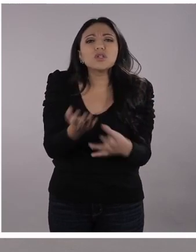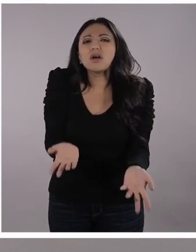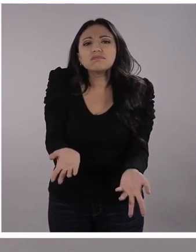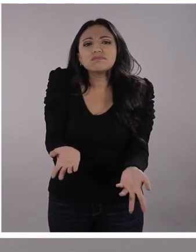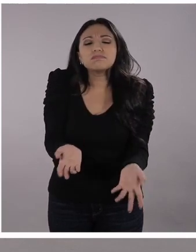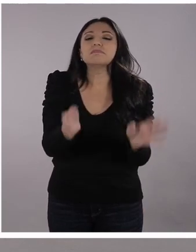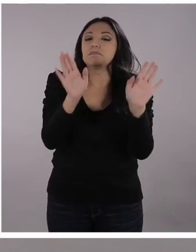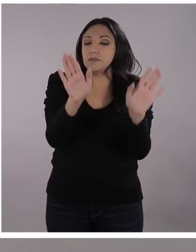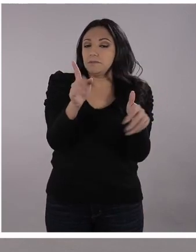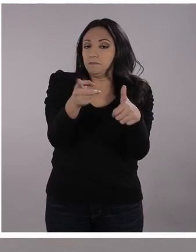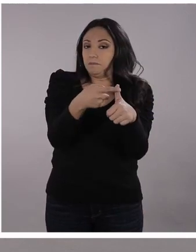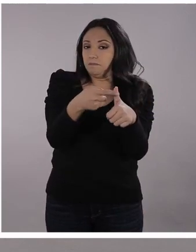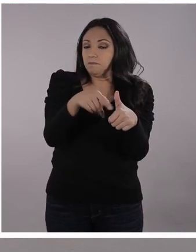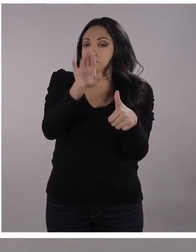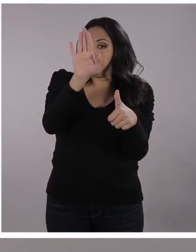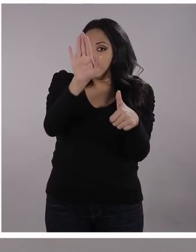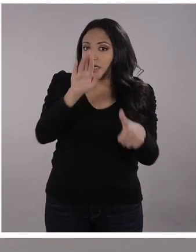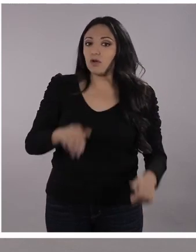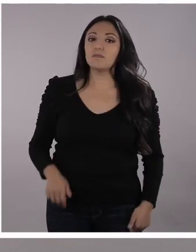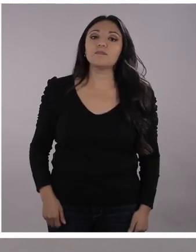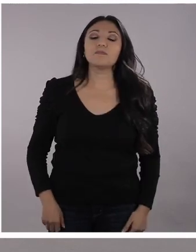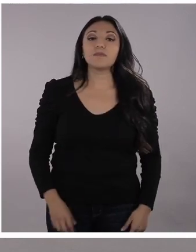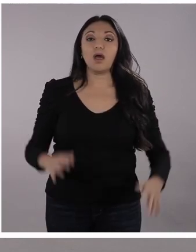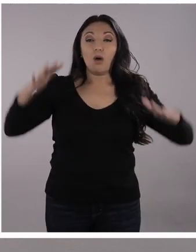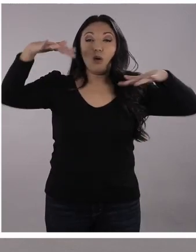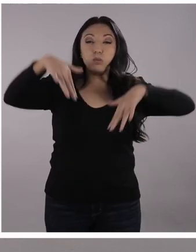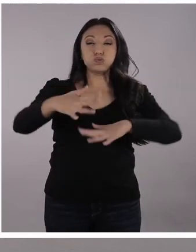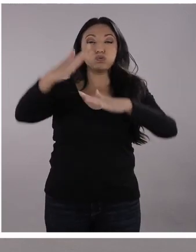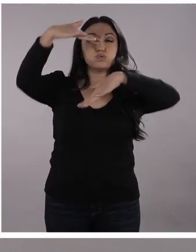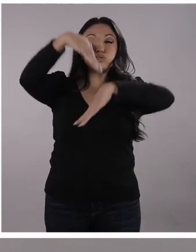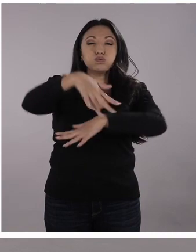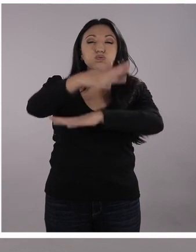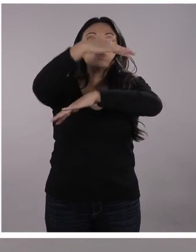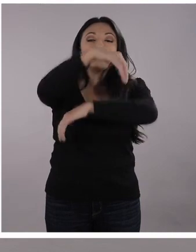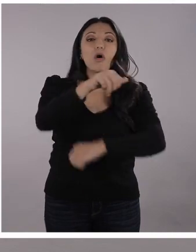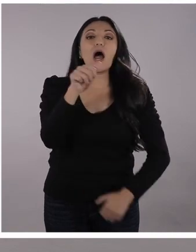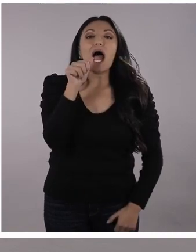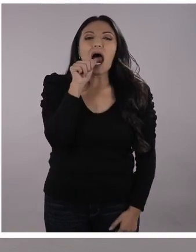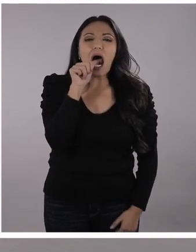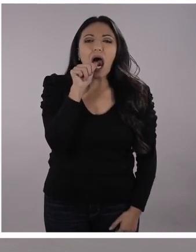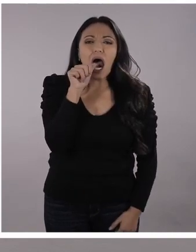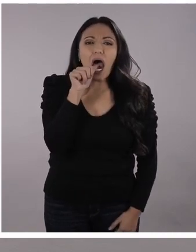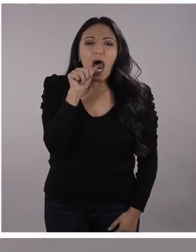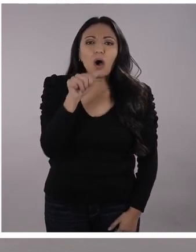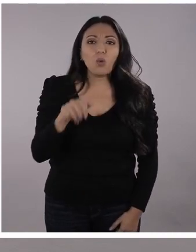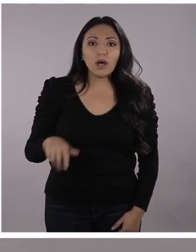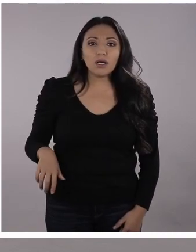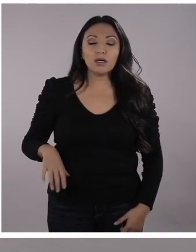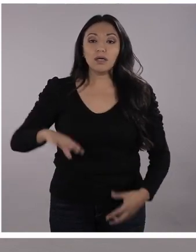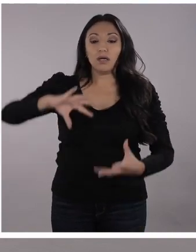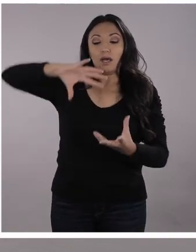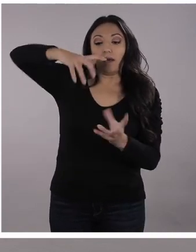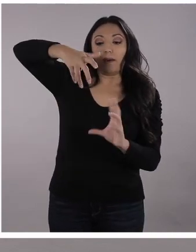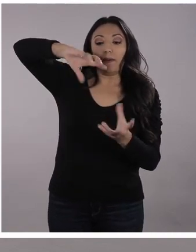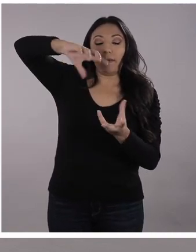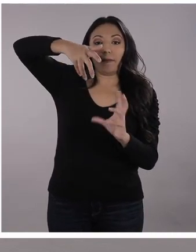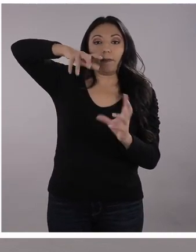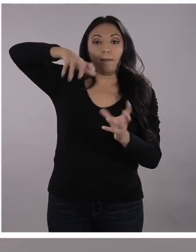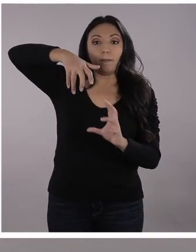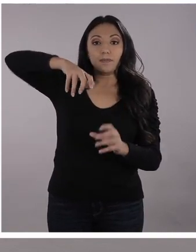Primero, las corrientes marinas surgen a partir de la rotación,